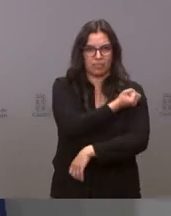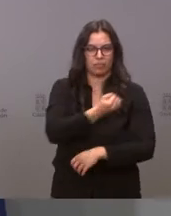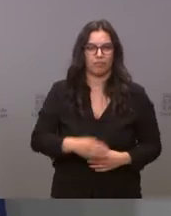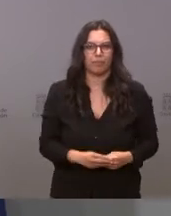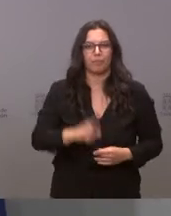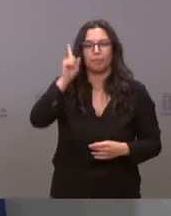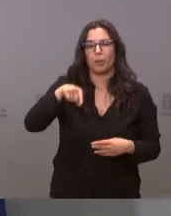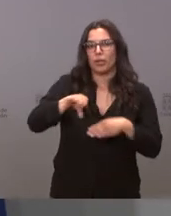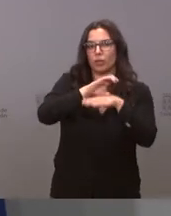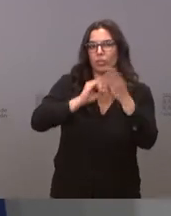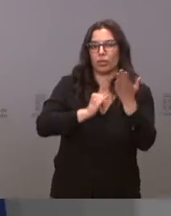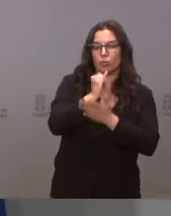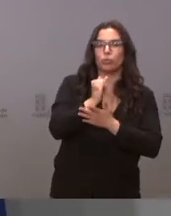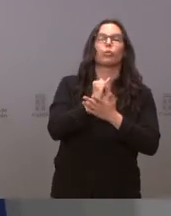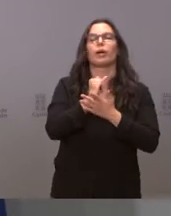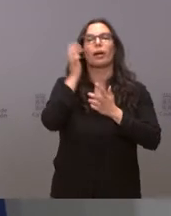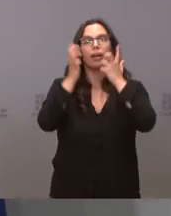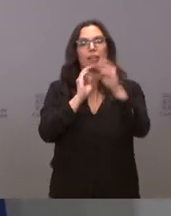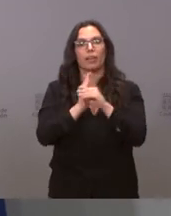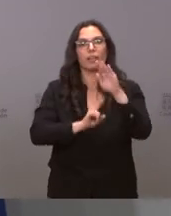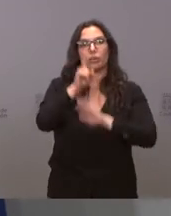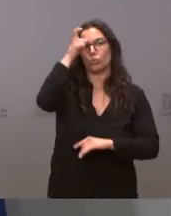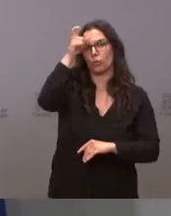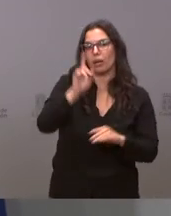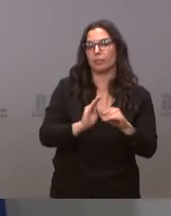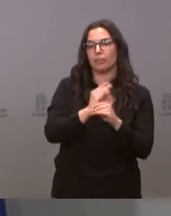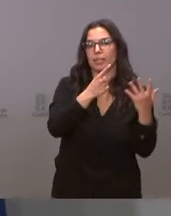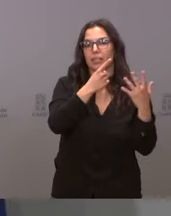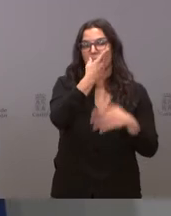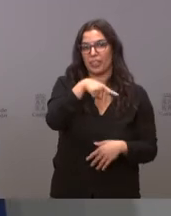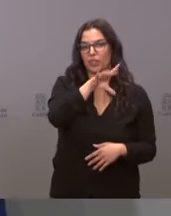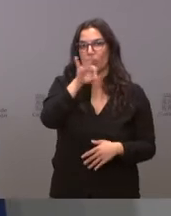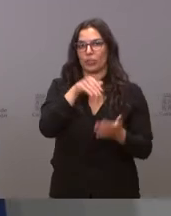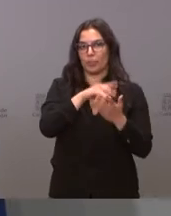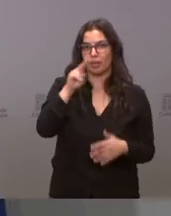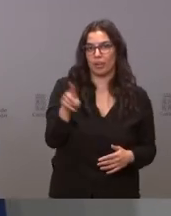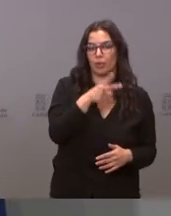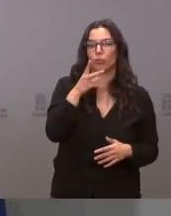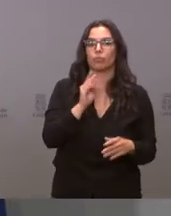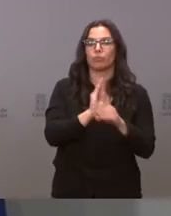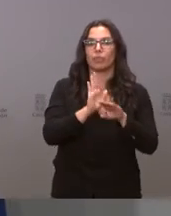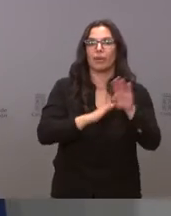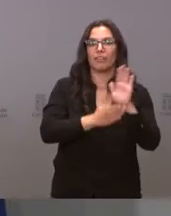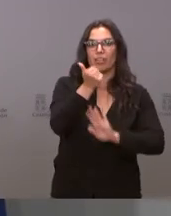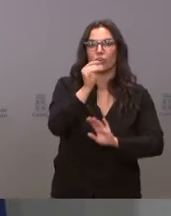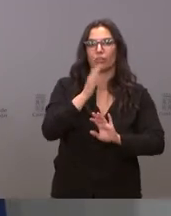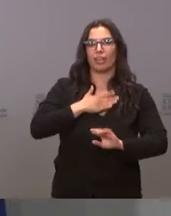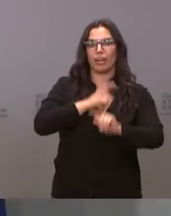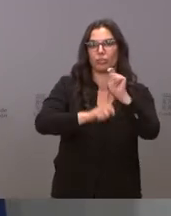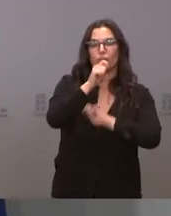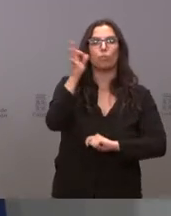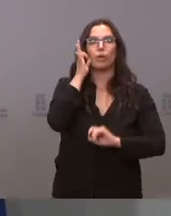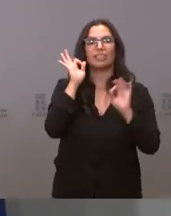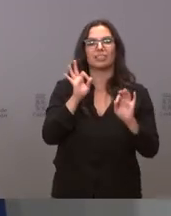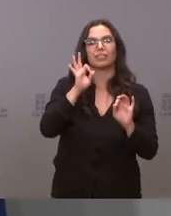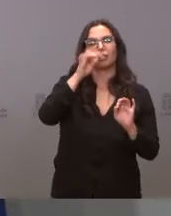Agricultura Ganadería y Desarrollo Rural destina una subvención de 150.000 euros a las federaciones y asociaciones de mujeres en el mundo rural